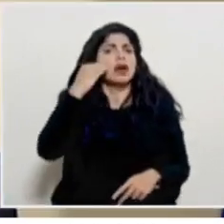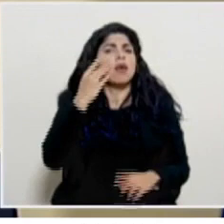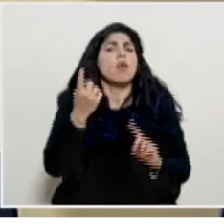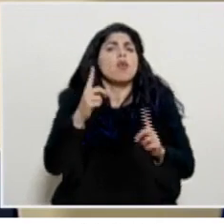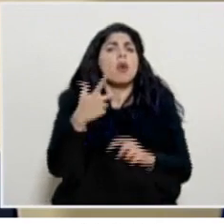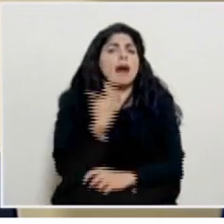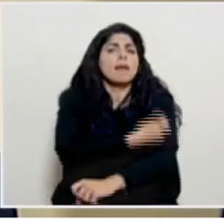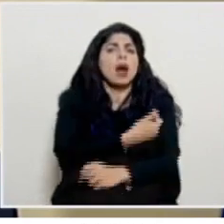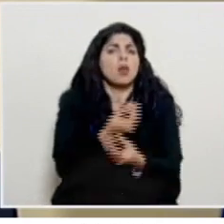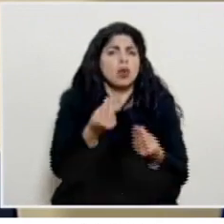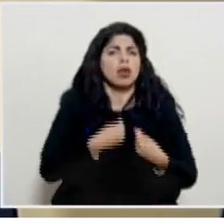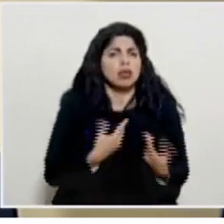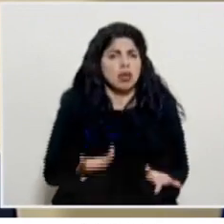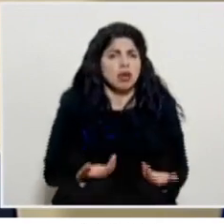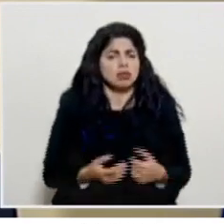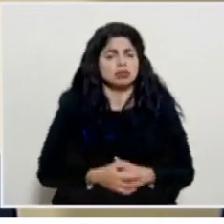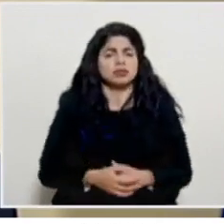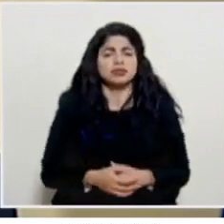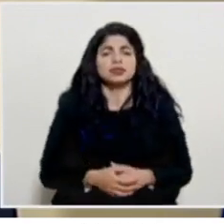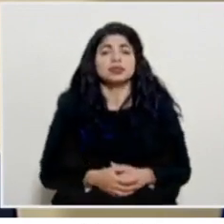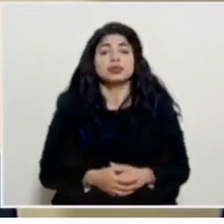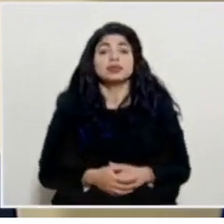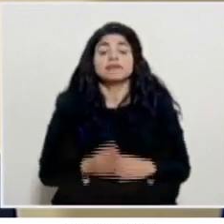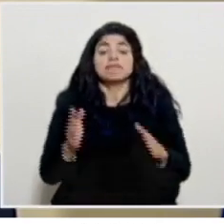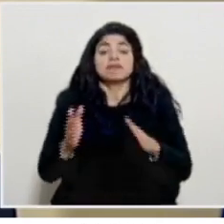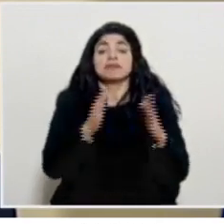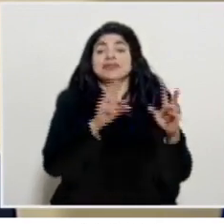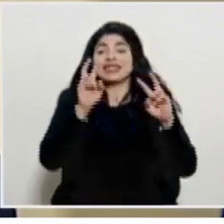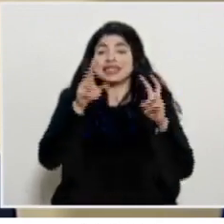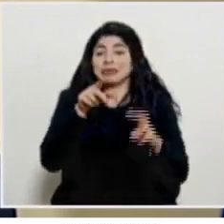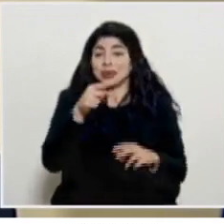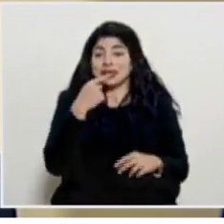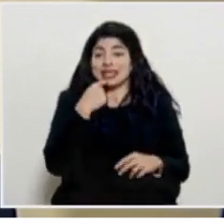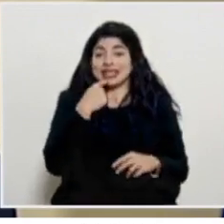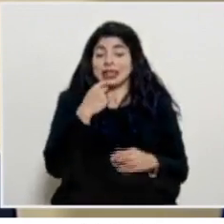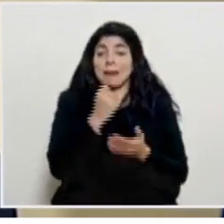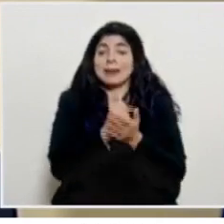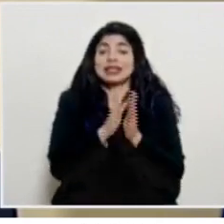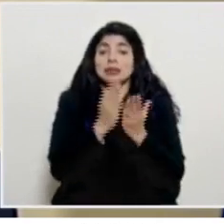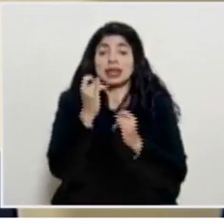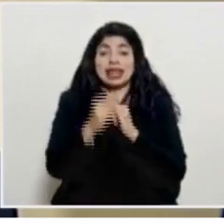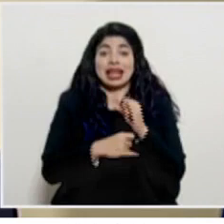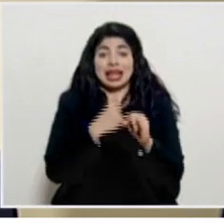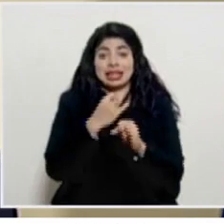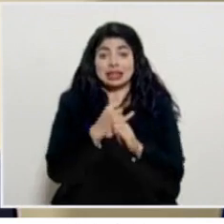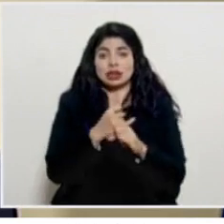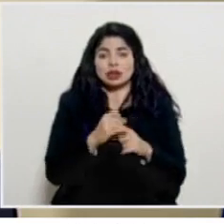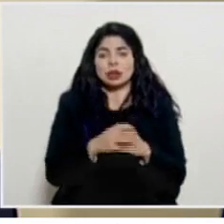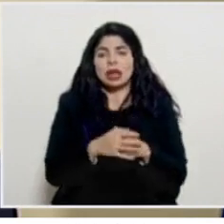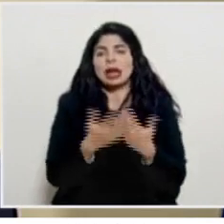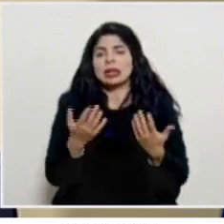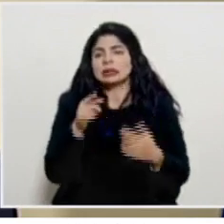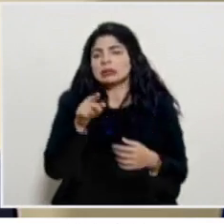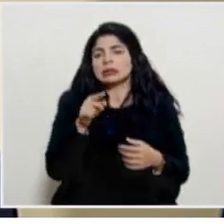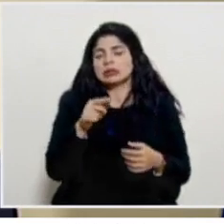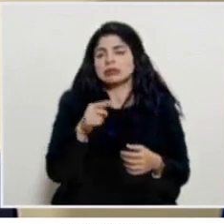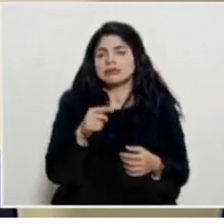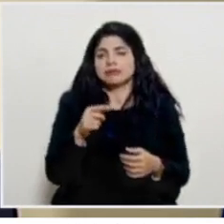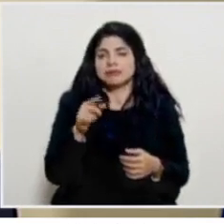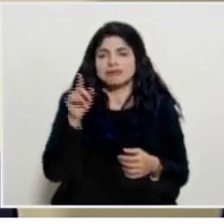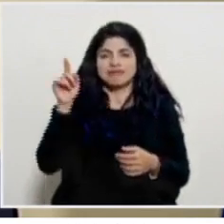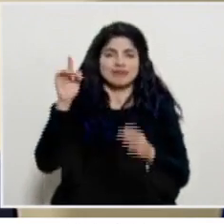vacuna se le está aplicando se le va a aplicar y con respecto al tema que se indicaba del pasaporte internacional con esto ahí tenemos al